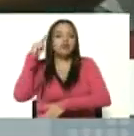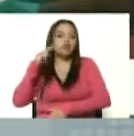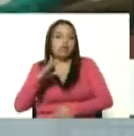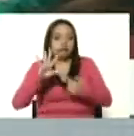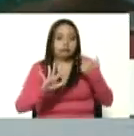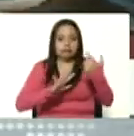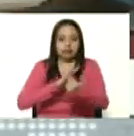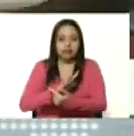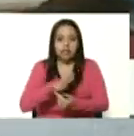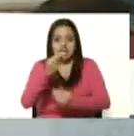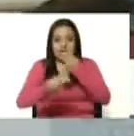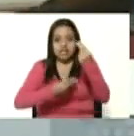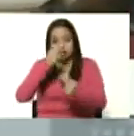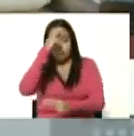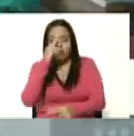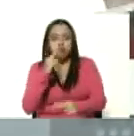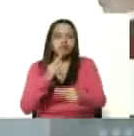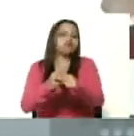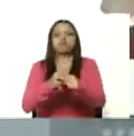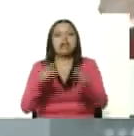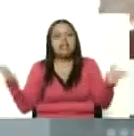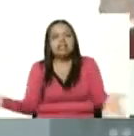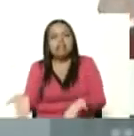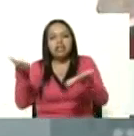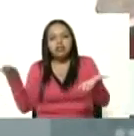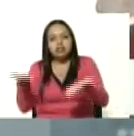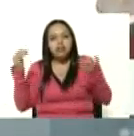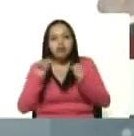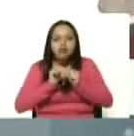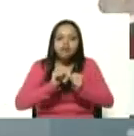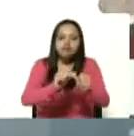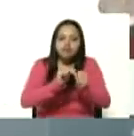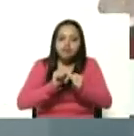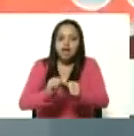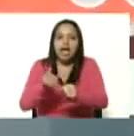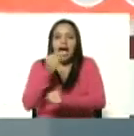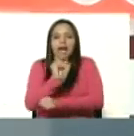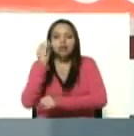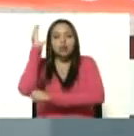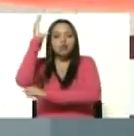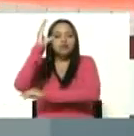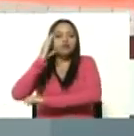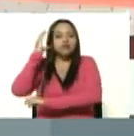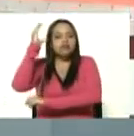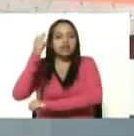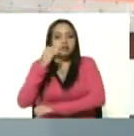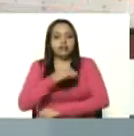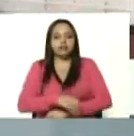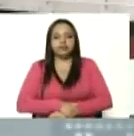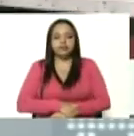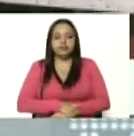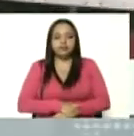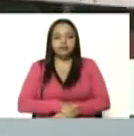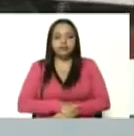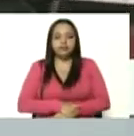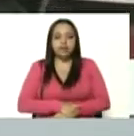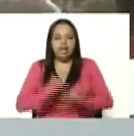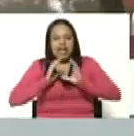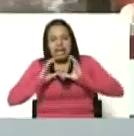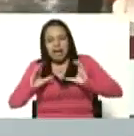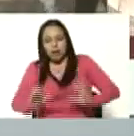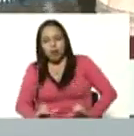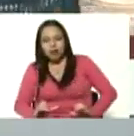rendimos homenaje y estímulo permanente hay una gran conciencia en el cuerpo en la